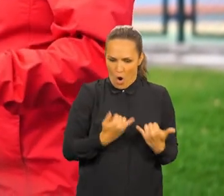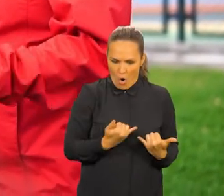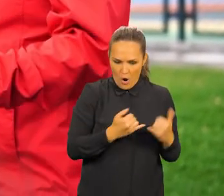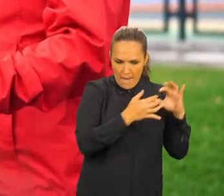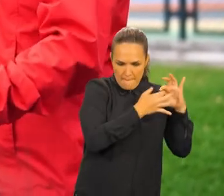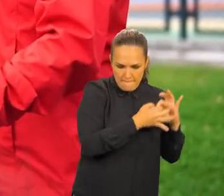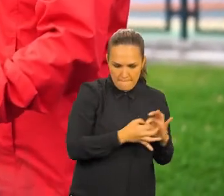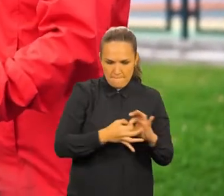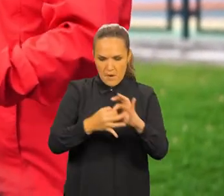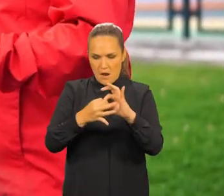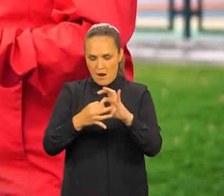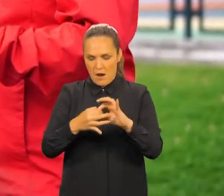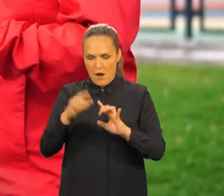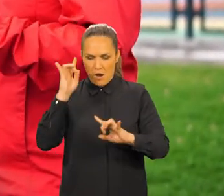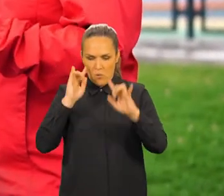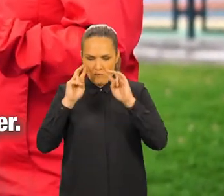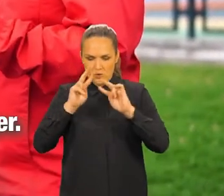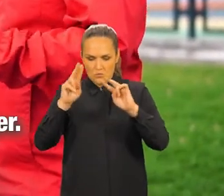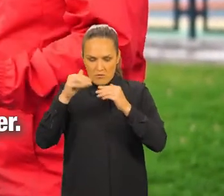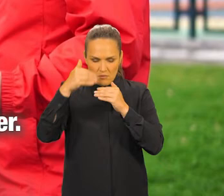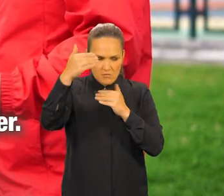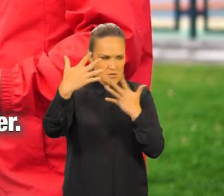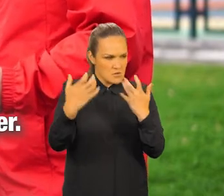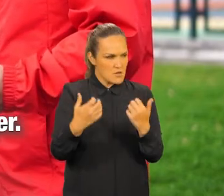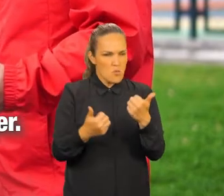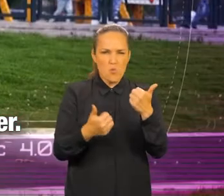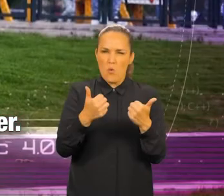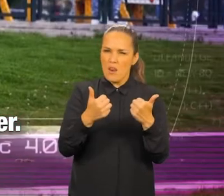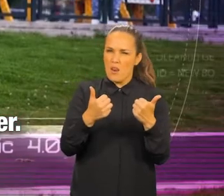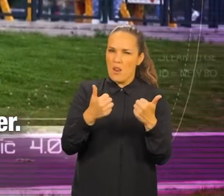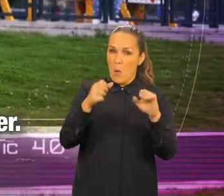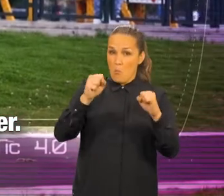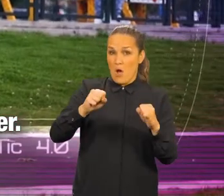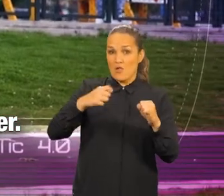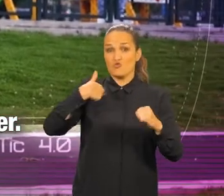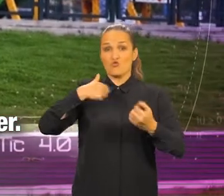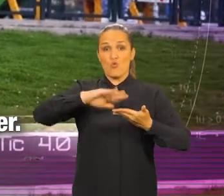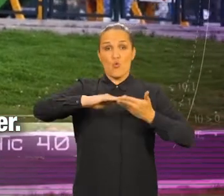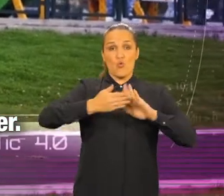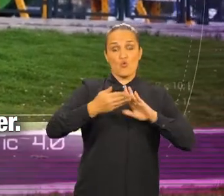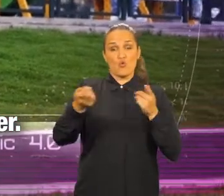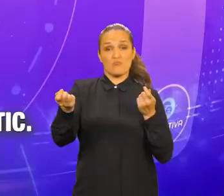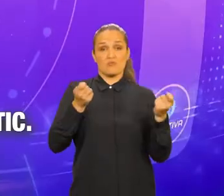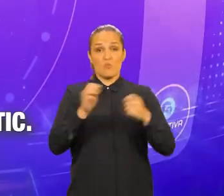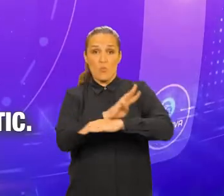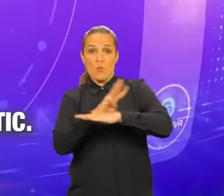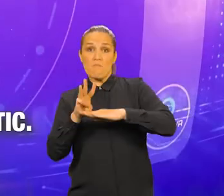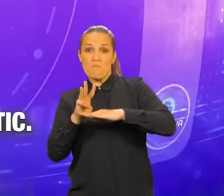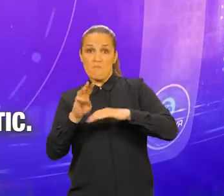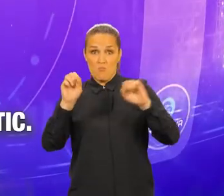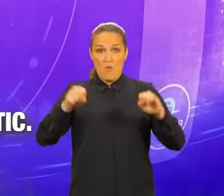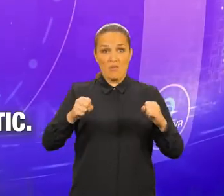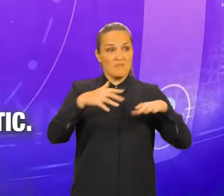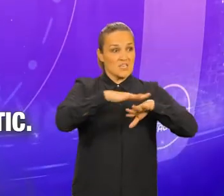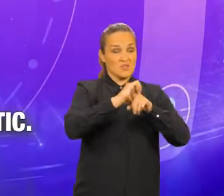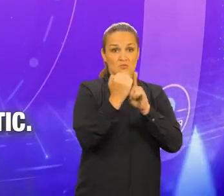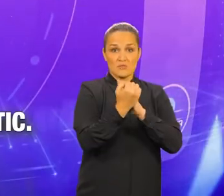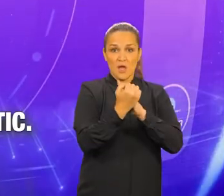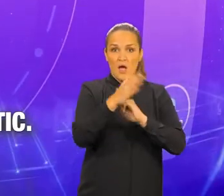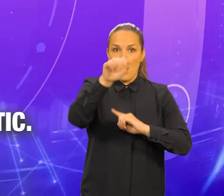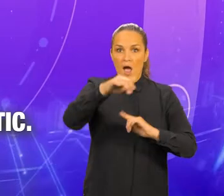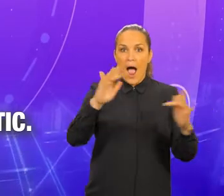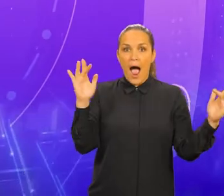misma línea de lo audiovisual y lo digital, puedo ser community manager. Quizás podríamos hablar